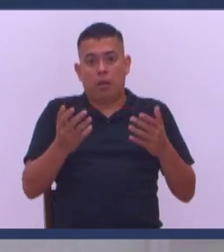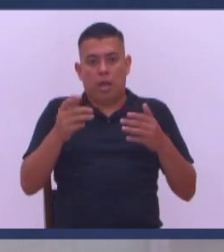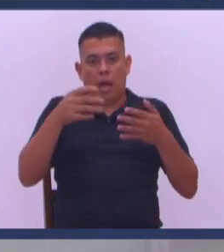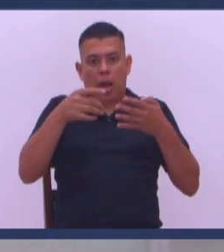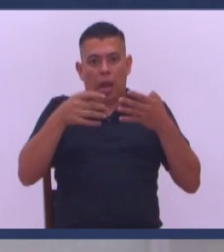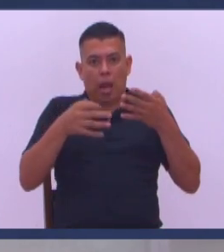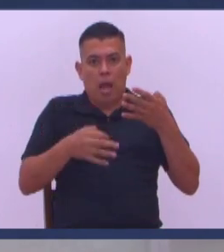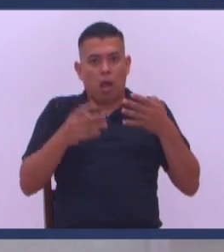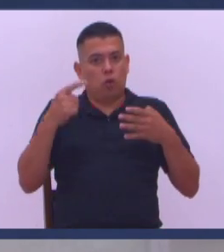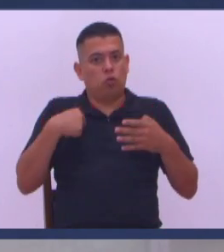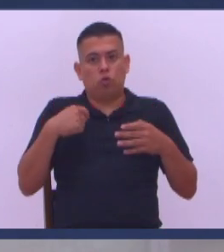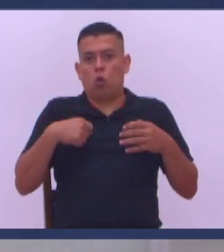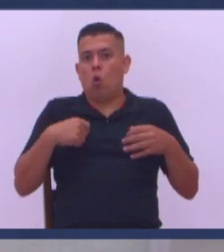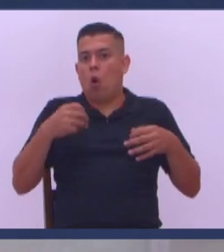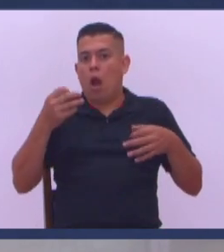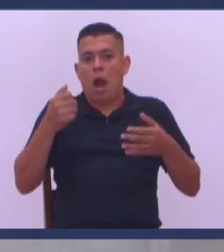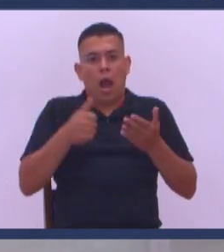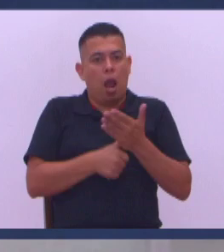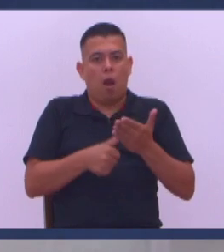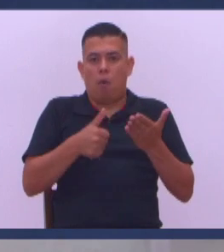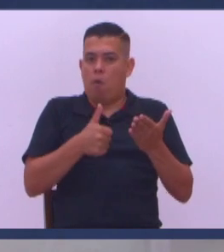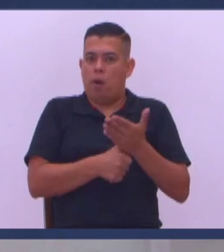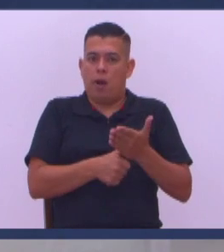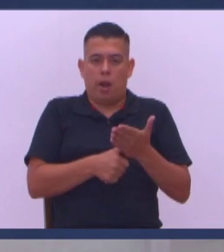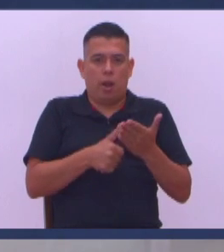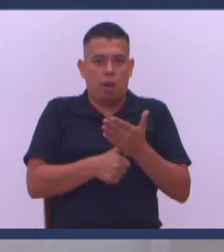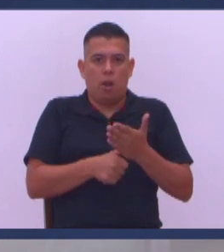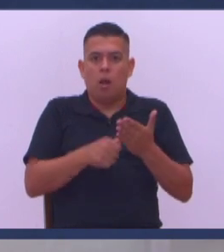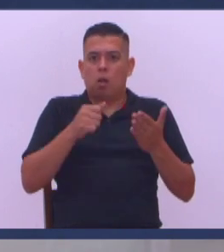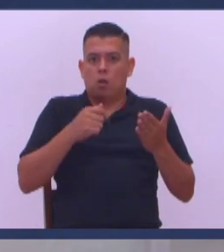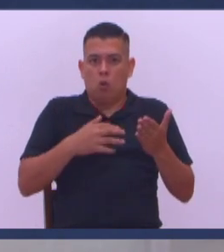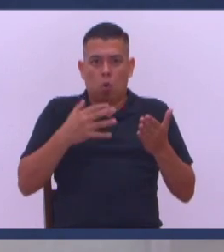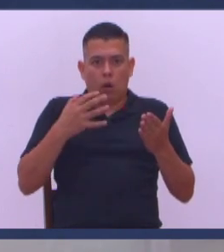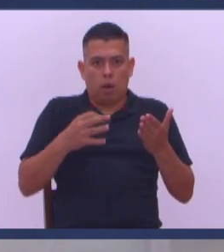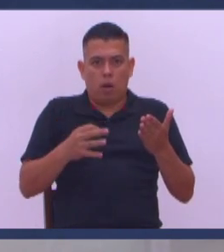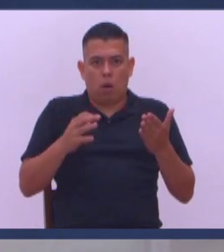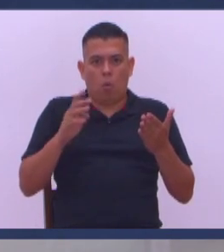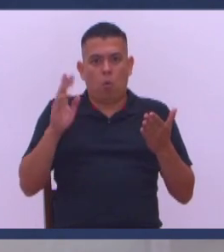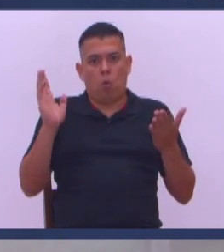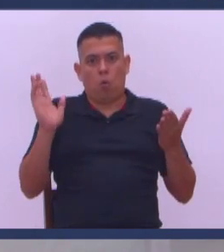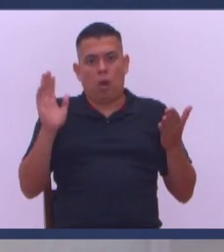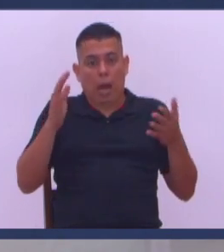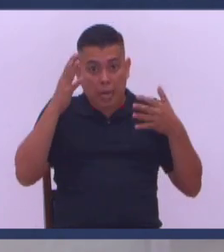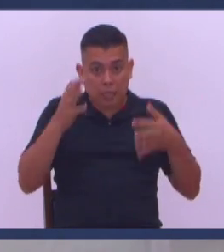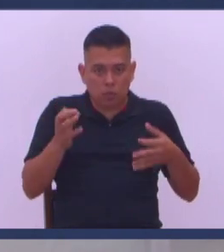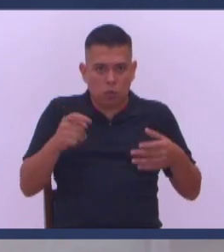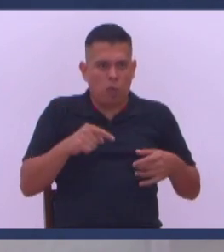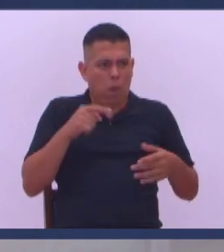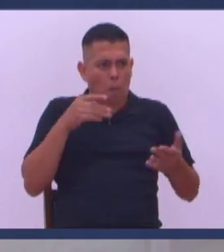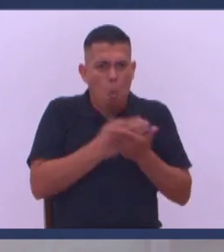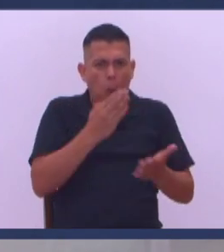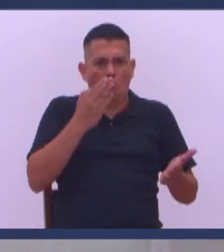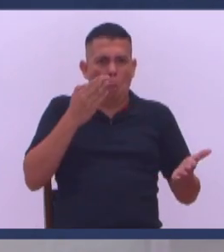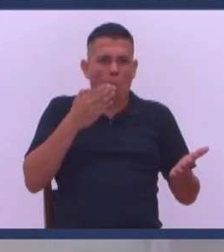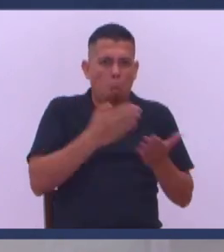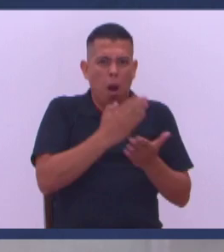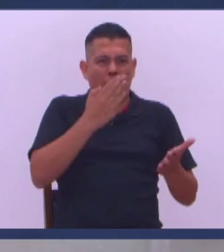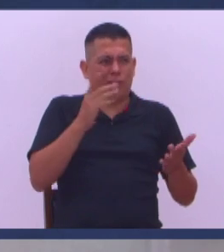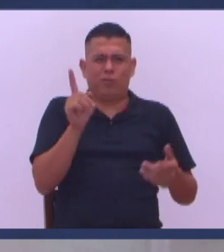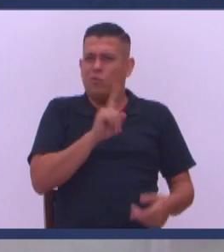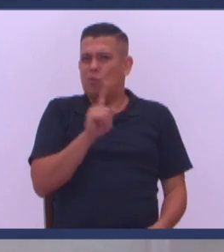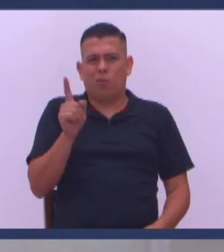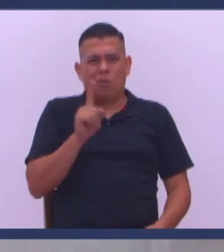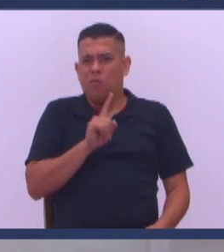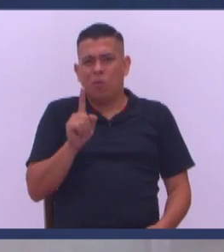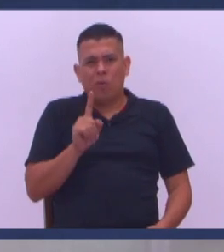debajo de la ley Yo no soy abogado No sé No creo que las tome Para molestar a nadie hermano Perdónenme mi interpretación